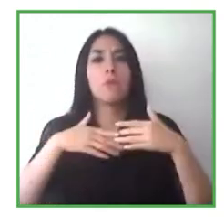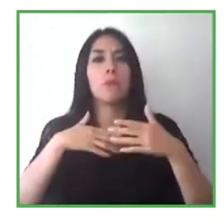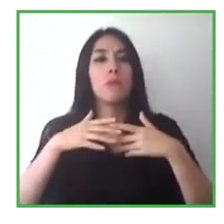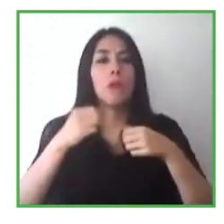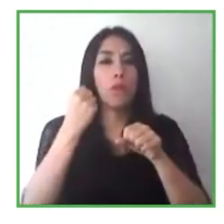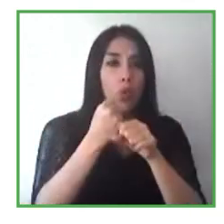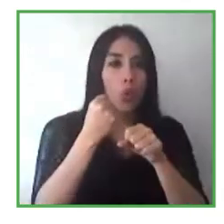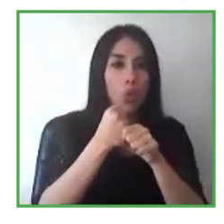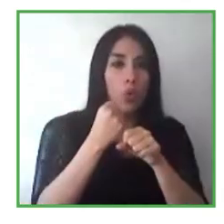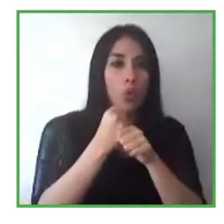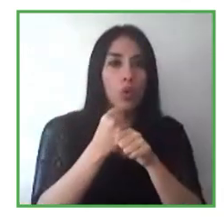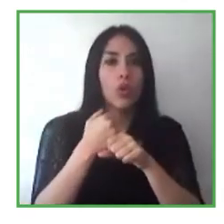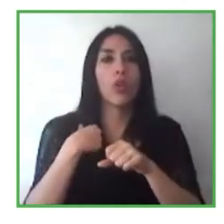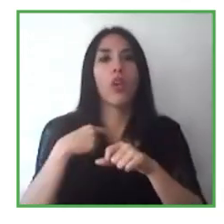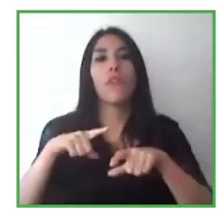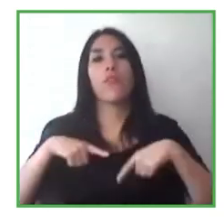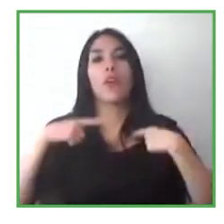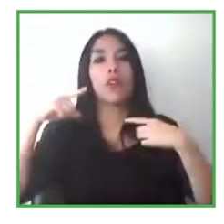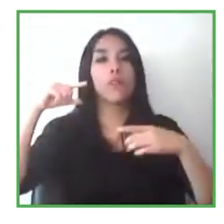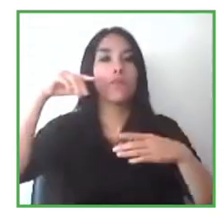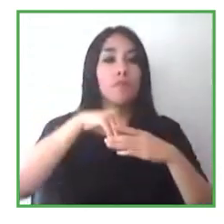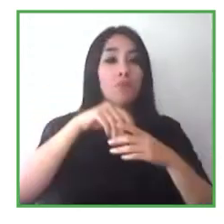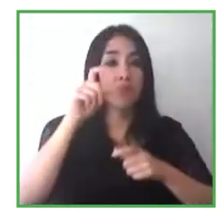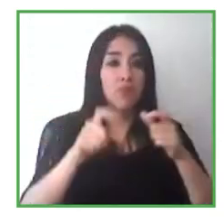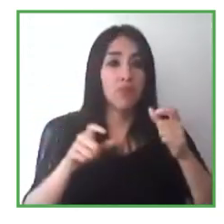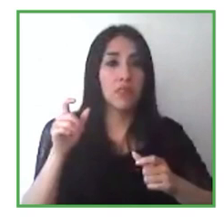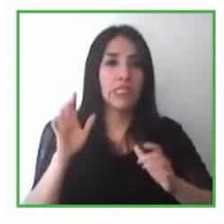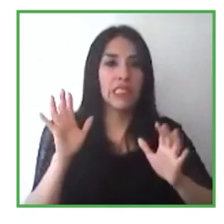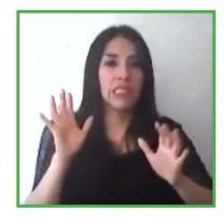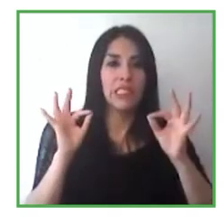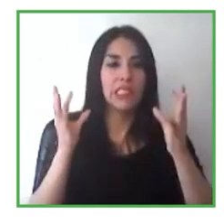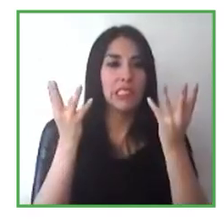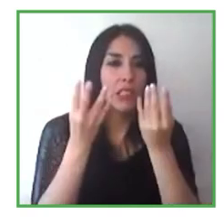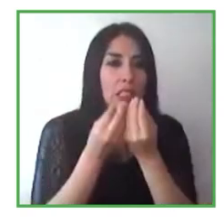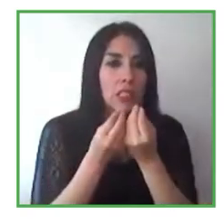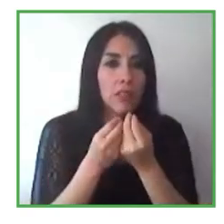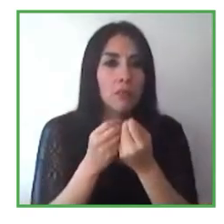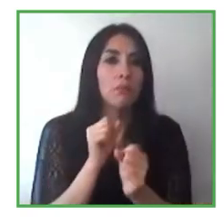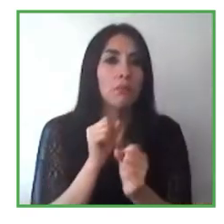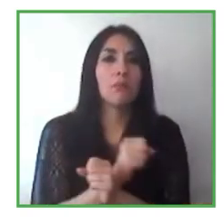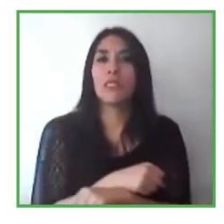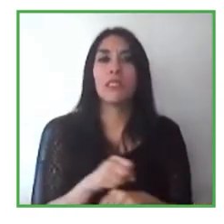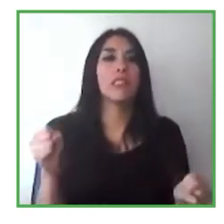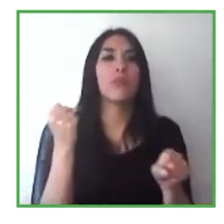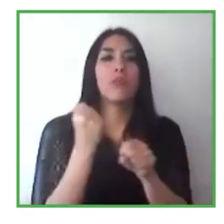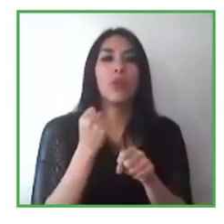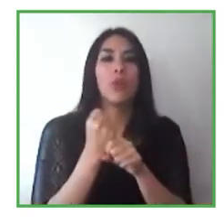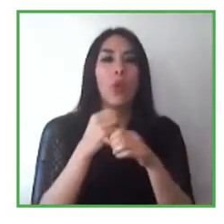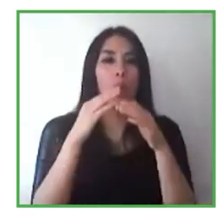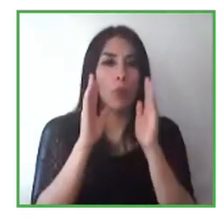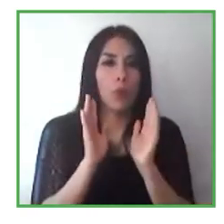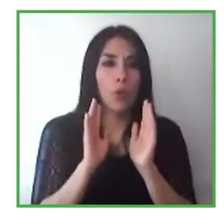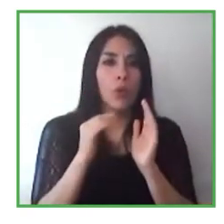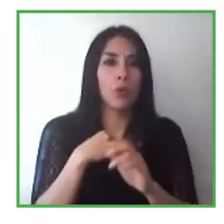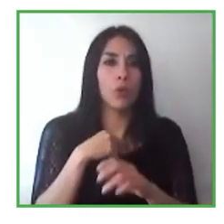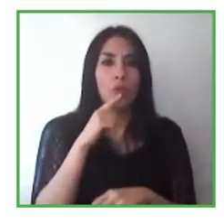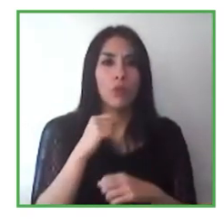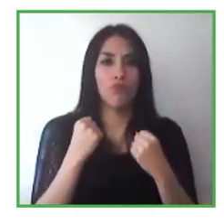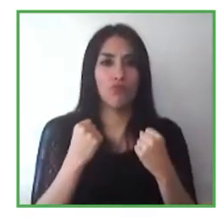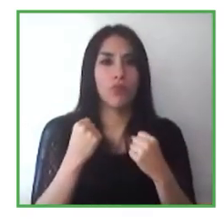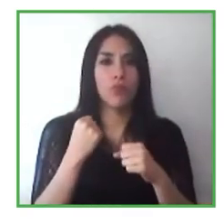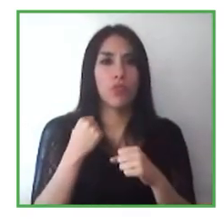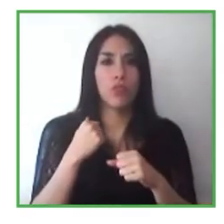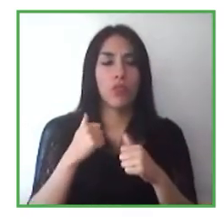mucha gente en un espacio reducido y que no pueden trabajar desde su hogar. Yo estoy bien equipado y puedo trabajar desde cualquier parte pero